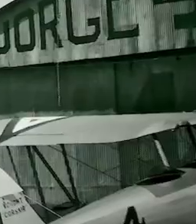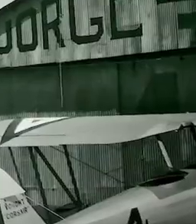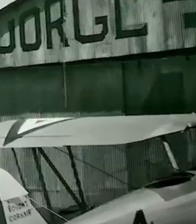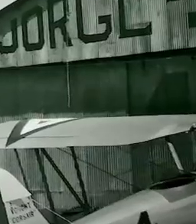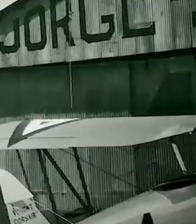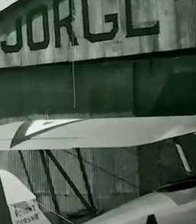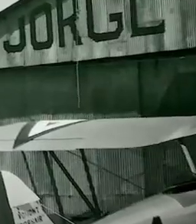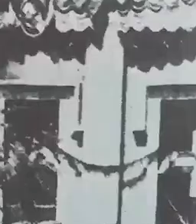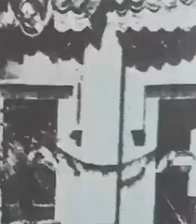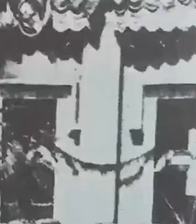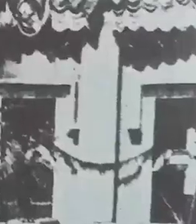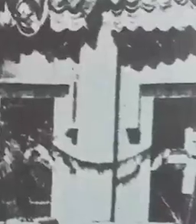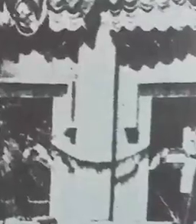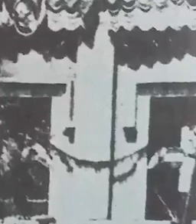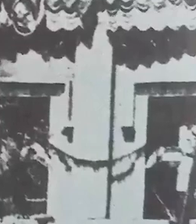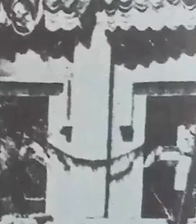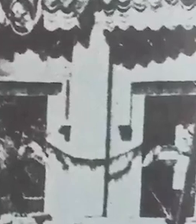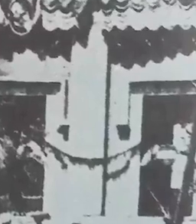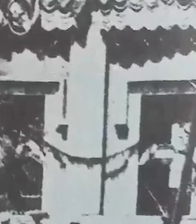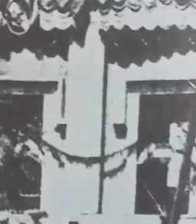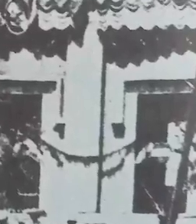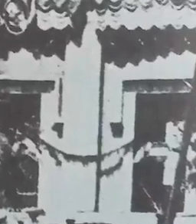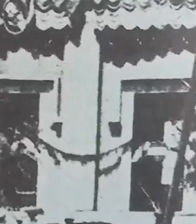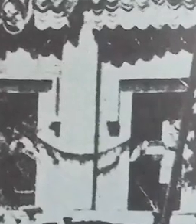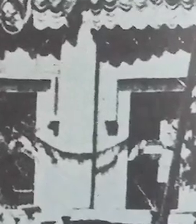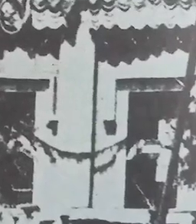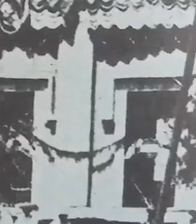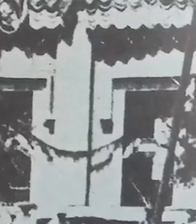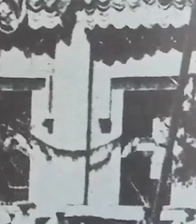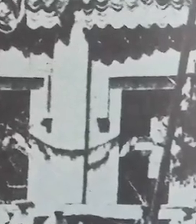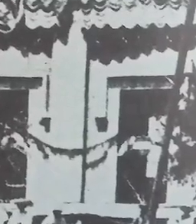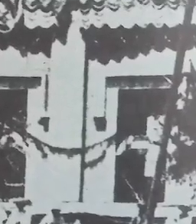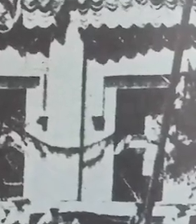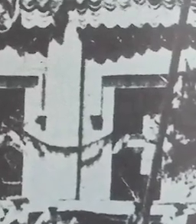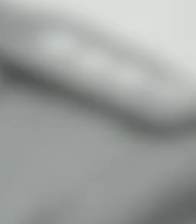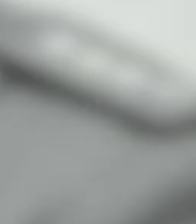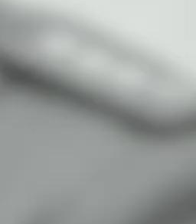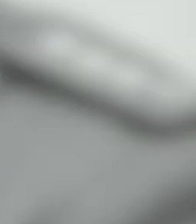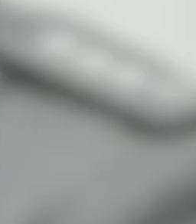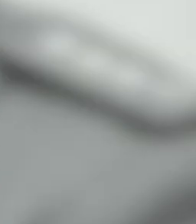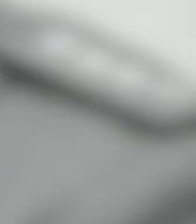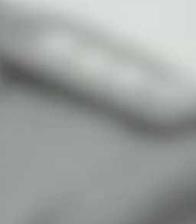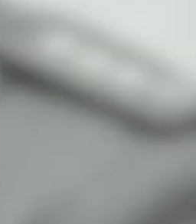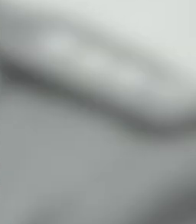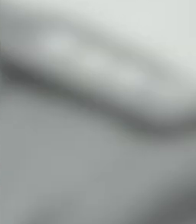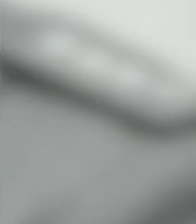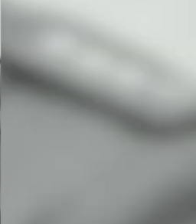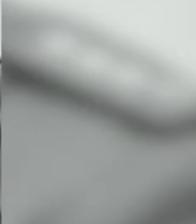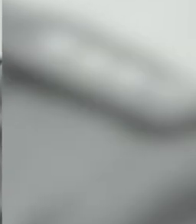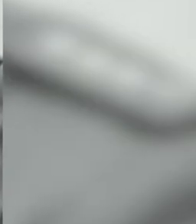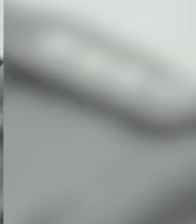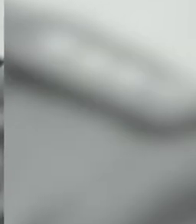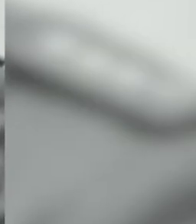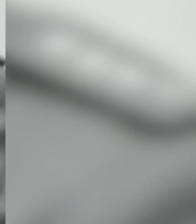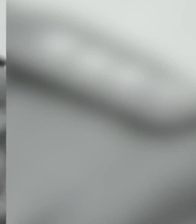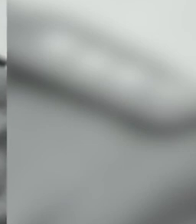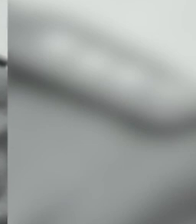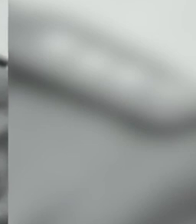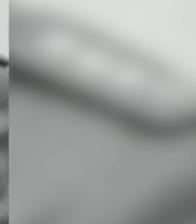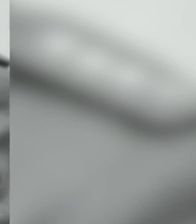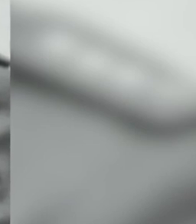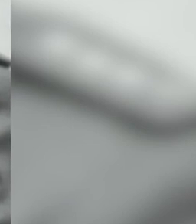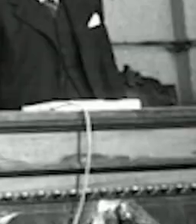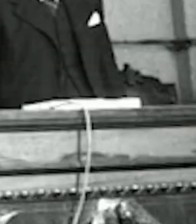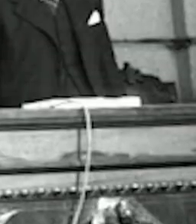incluyendo los de aeronáutica. Este hecho dio origen a la Organización Formal de la Industria Militar. Sobre este decreto, el general